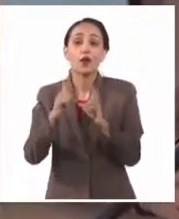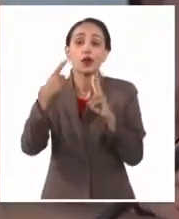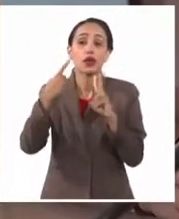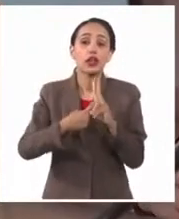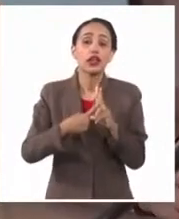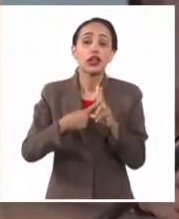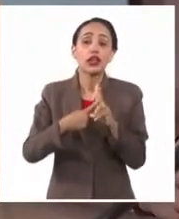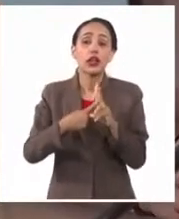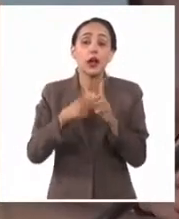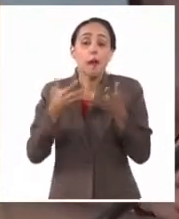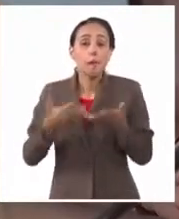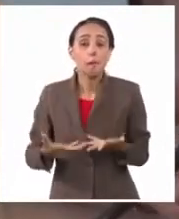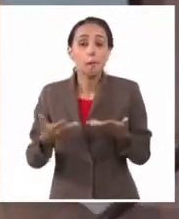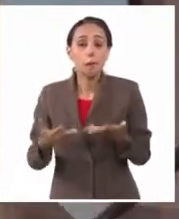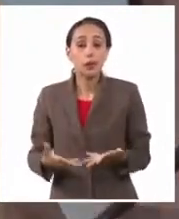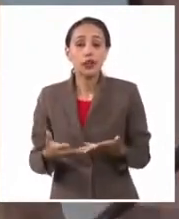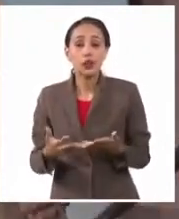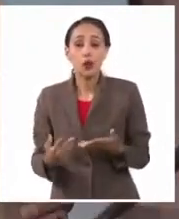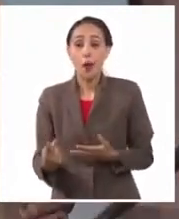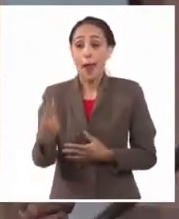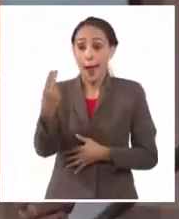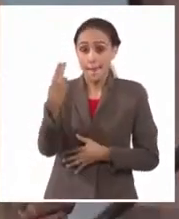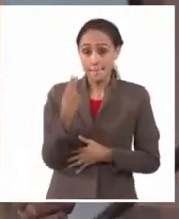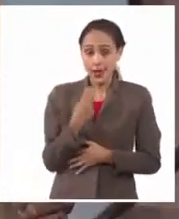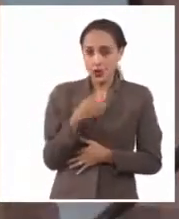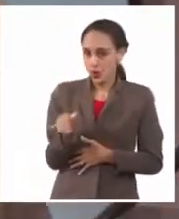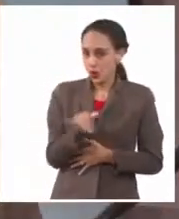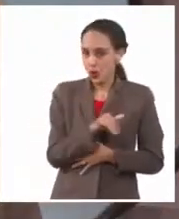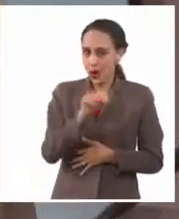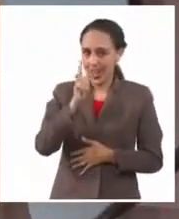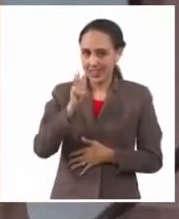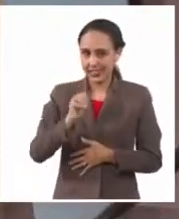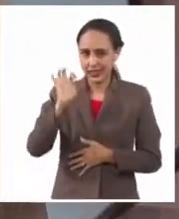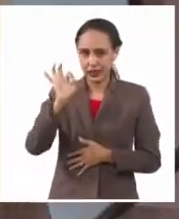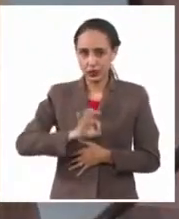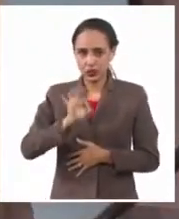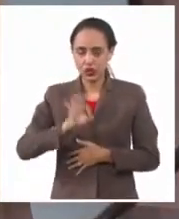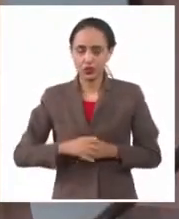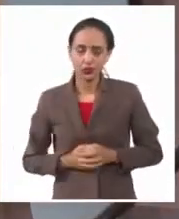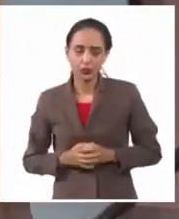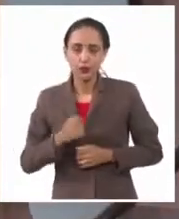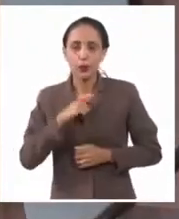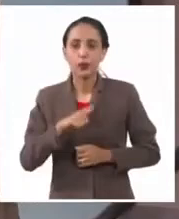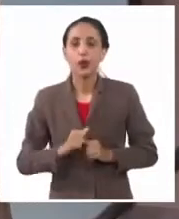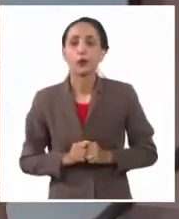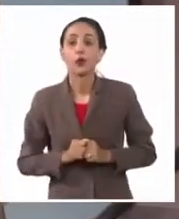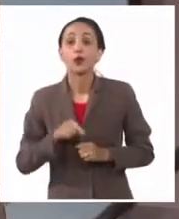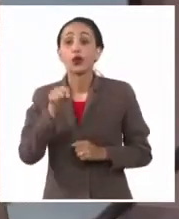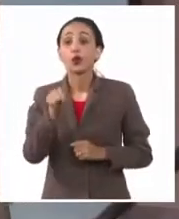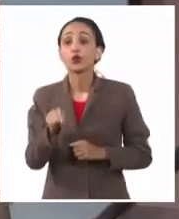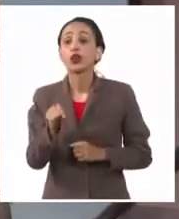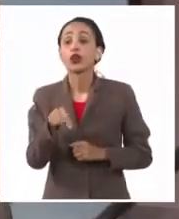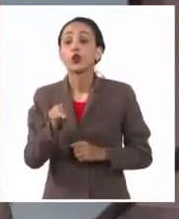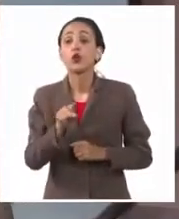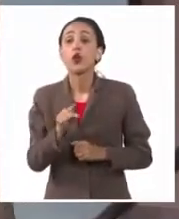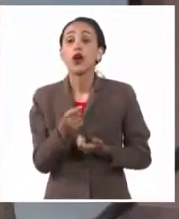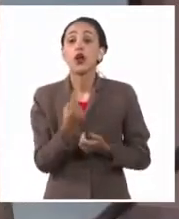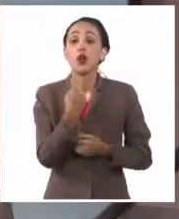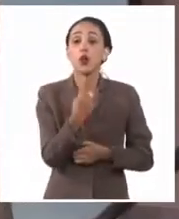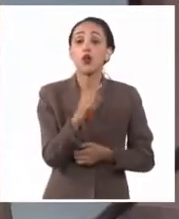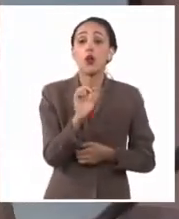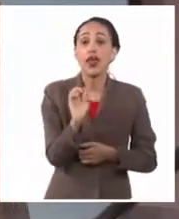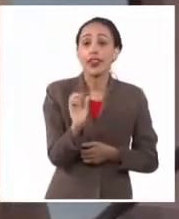peso del envío, pues se le aplica igual el 30%. Por ejemplo, si usted recibe uno de 10